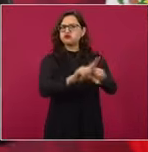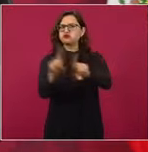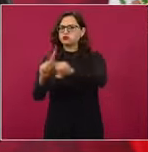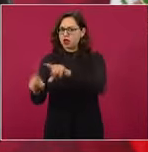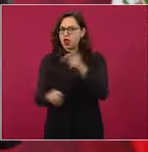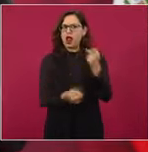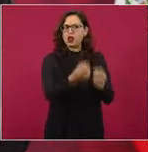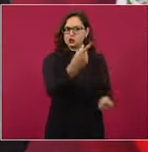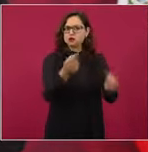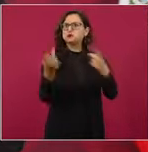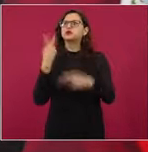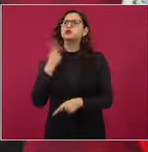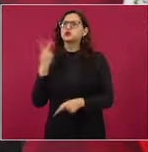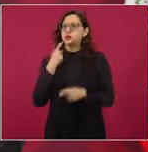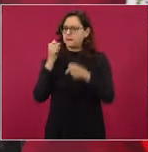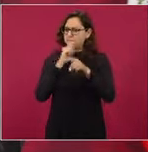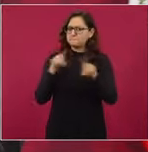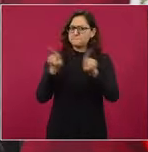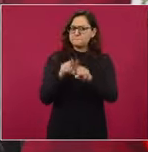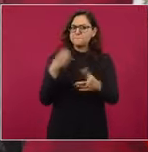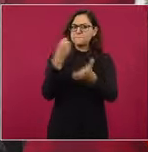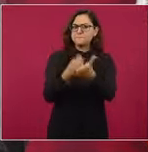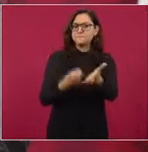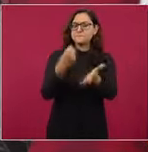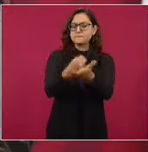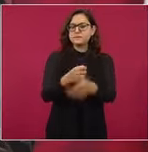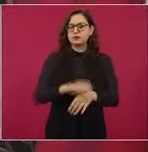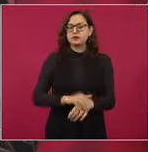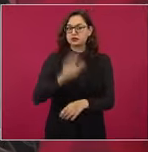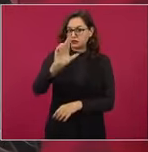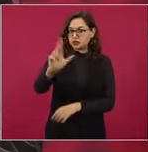Imagínense la contribución del doctor Nava